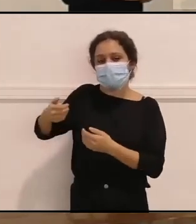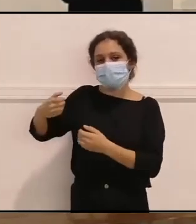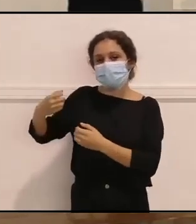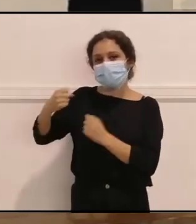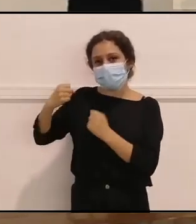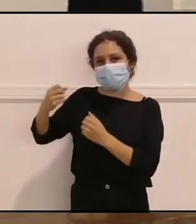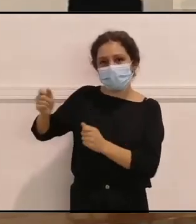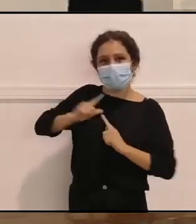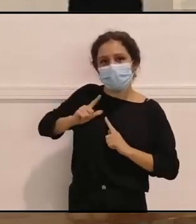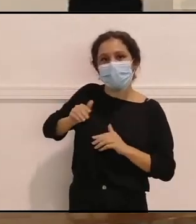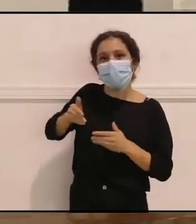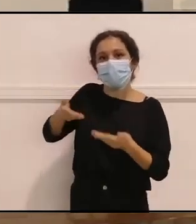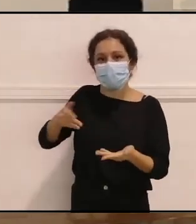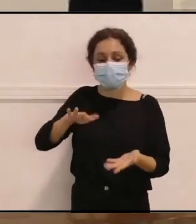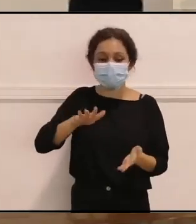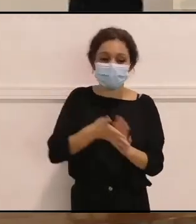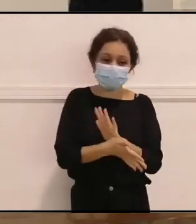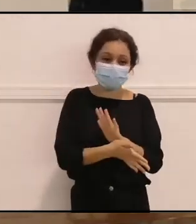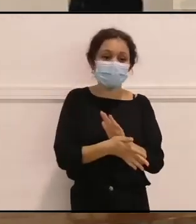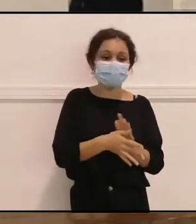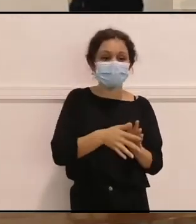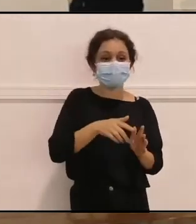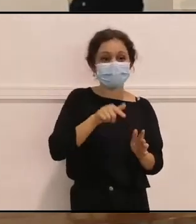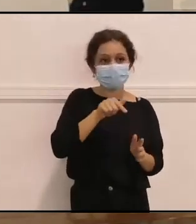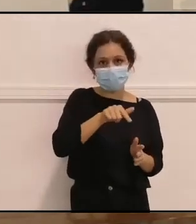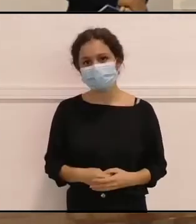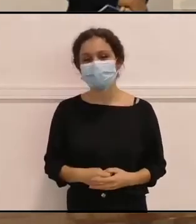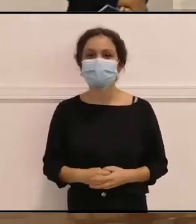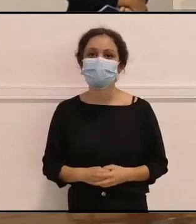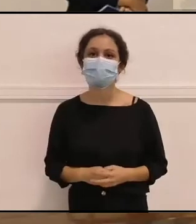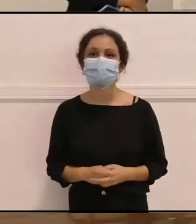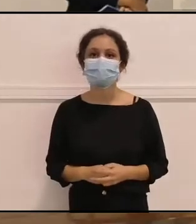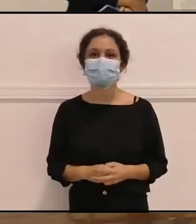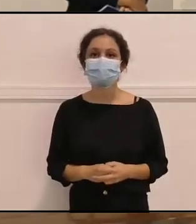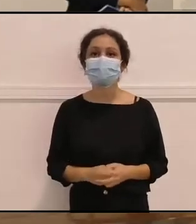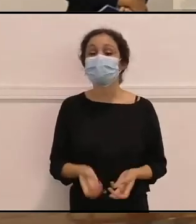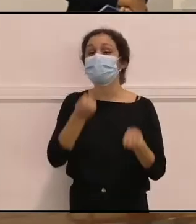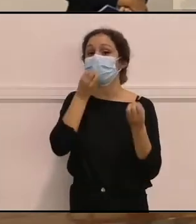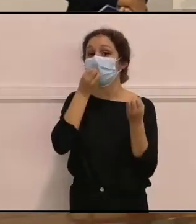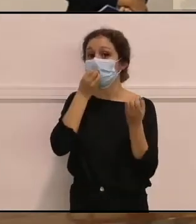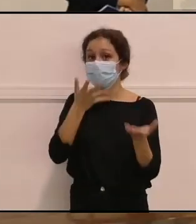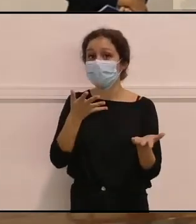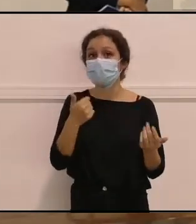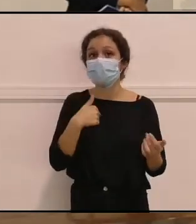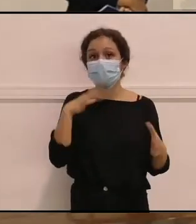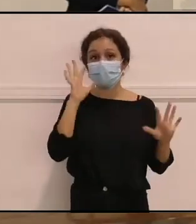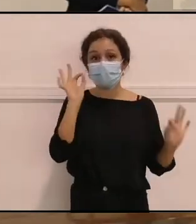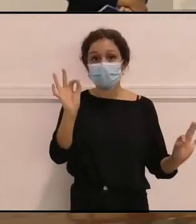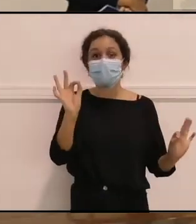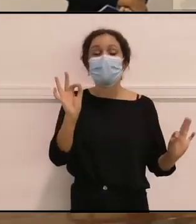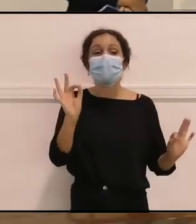traducir eso a una invitación. Bueno, yo creo que